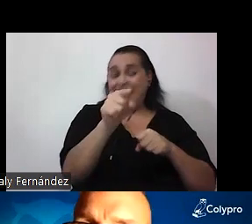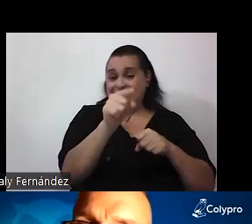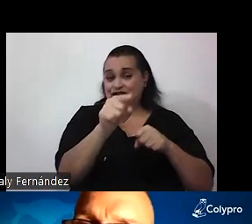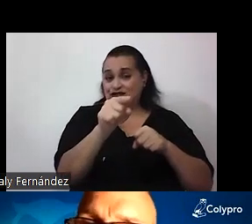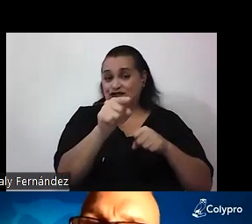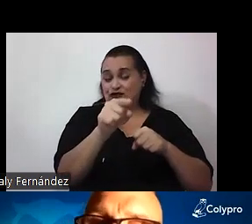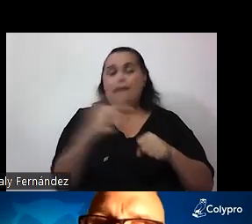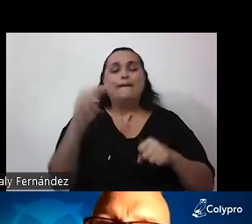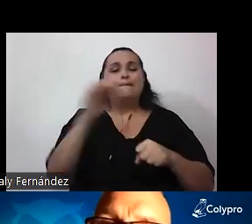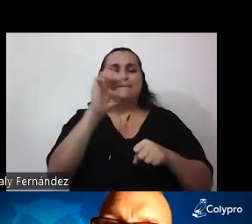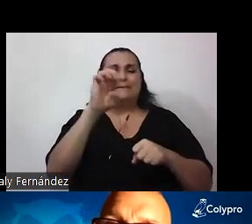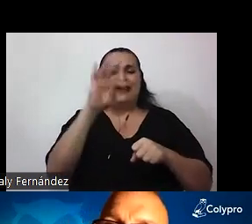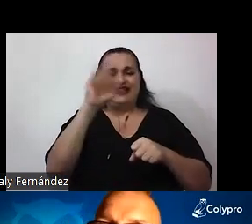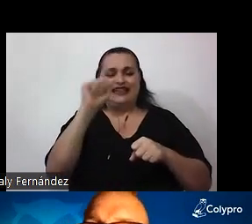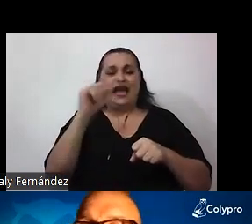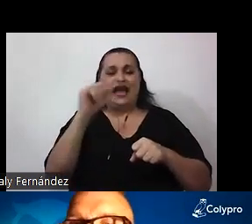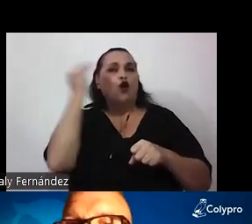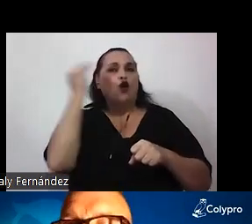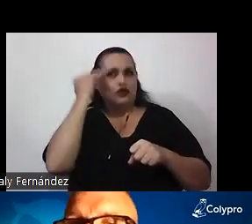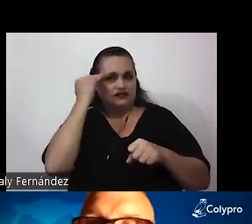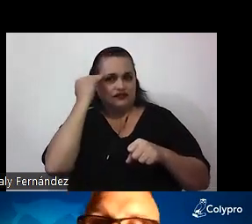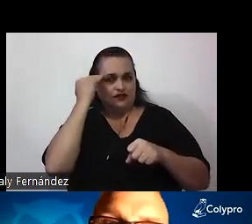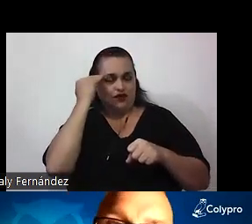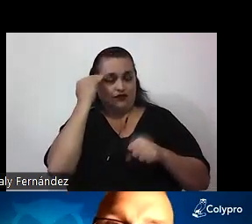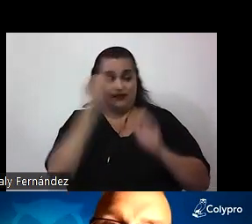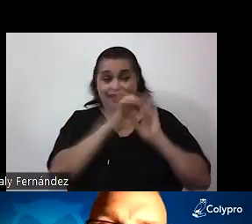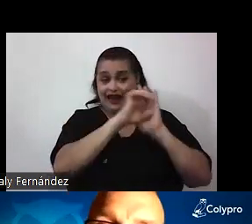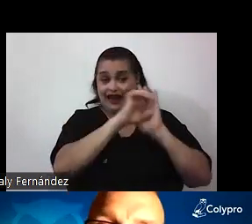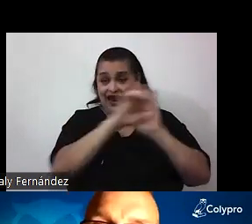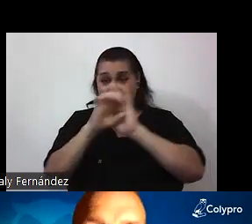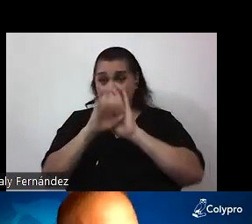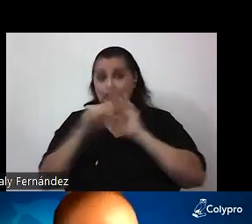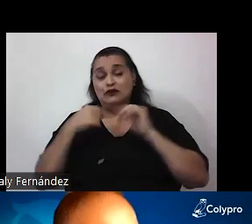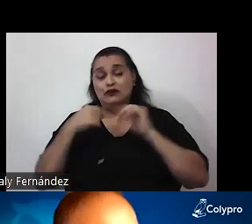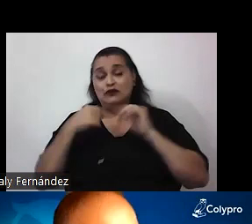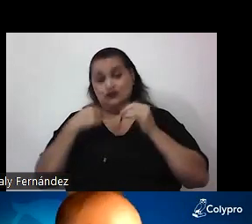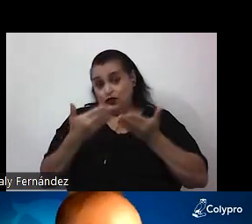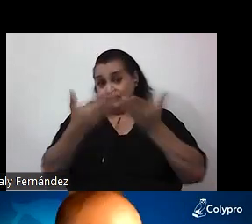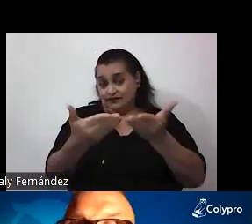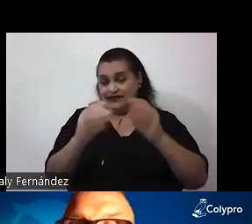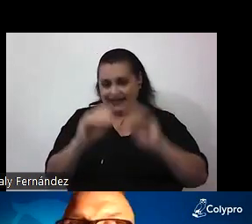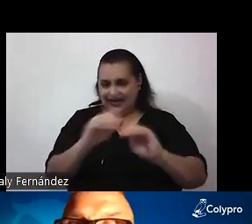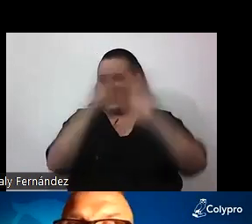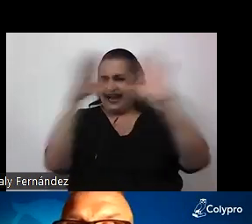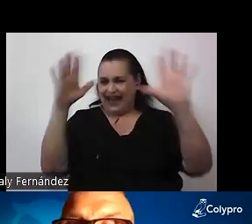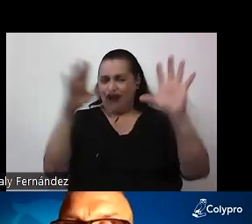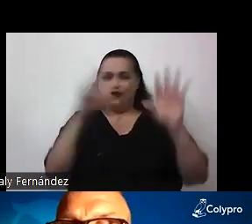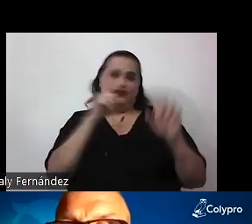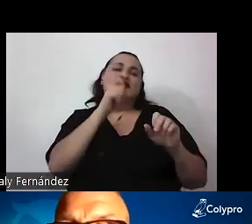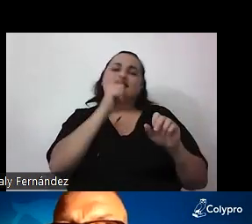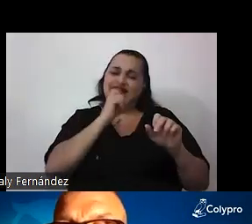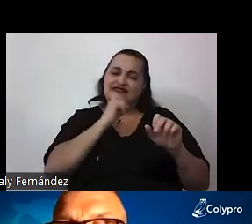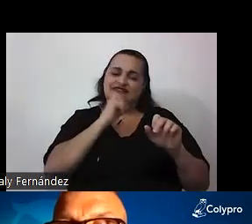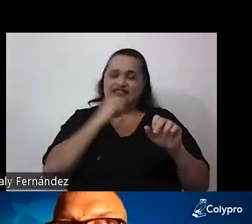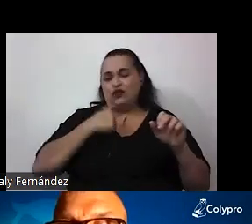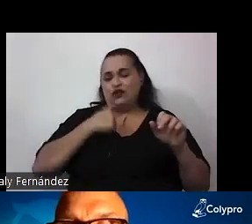Metacognición. Bueno, no sé si con los ejemplos que di quedó claro que difícilmente uno diría